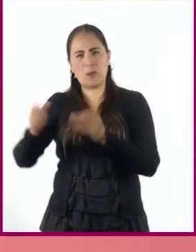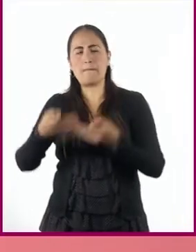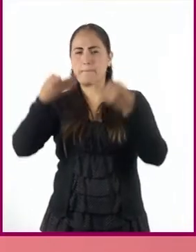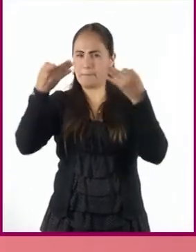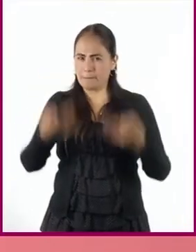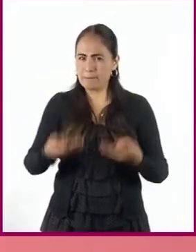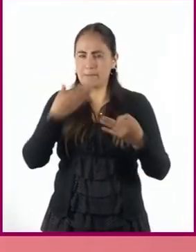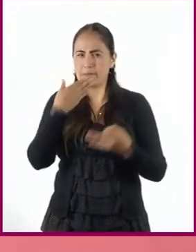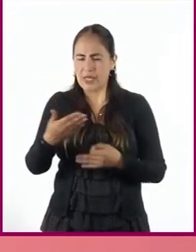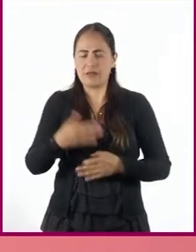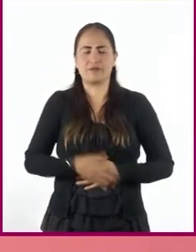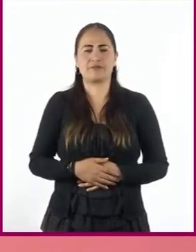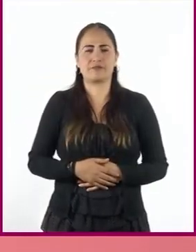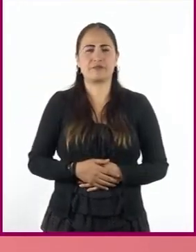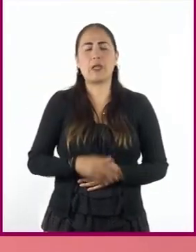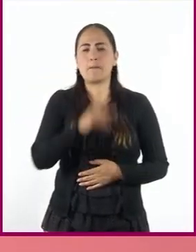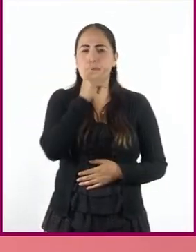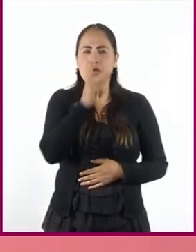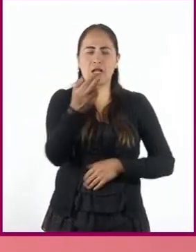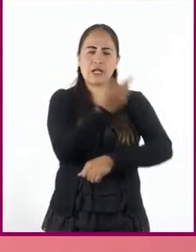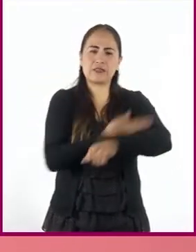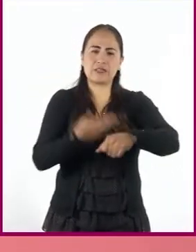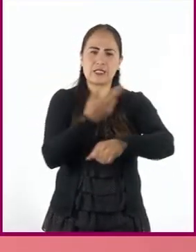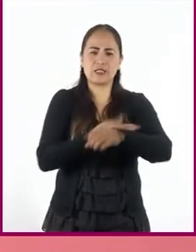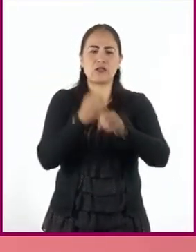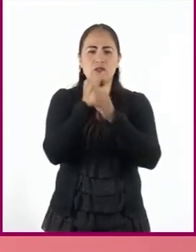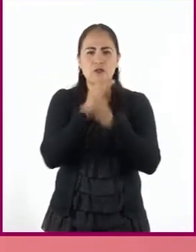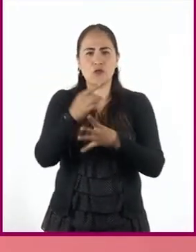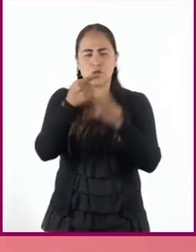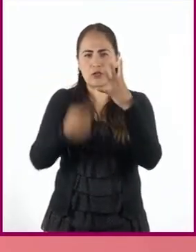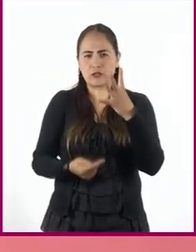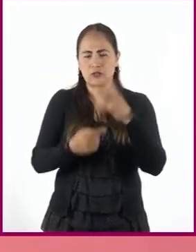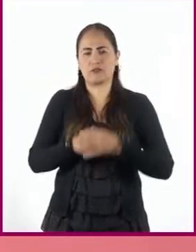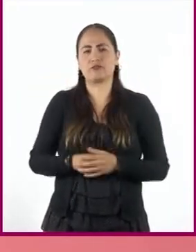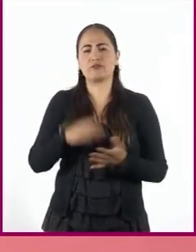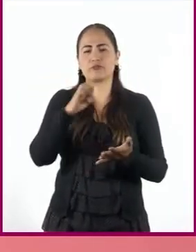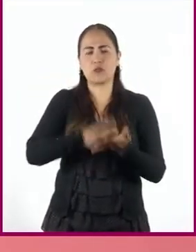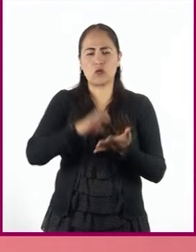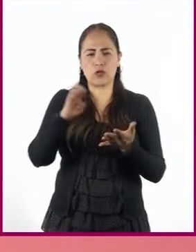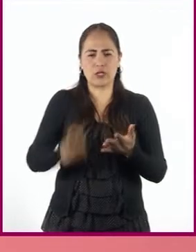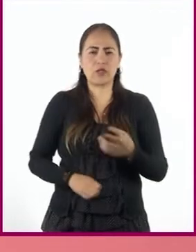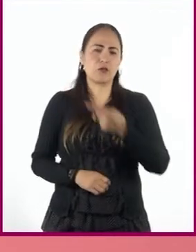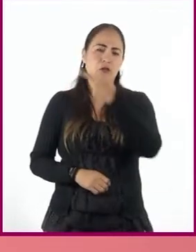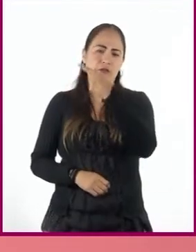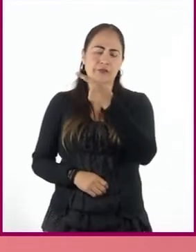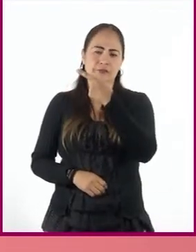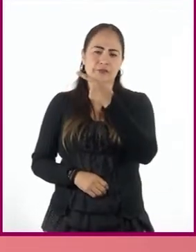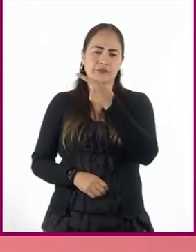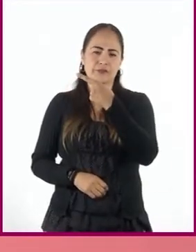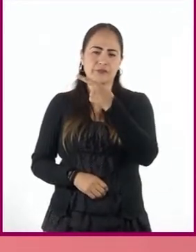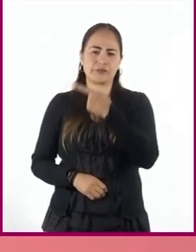Comencemos por las que nos ayudan a organizar la información. Podemos mencionar frases como...